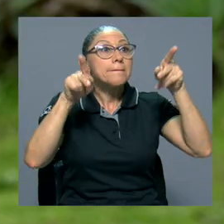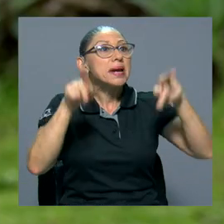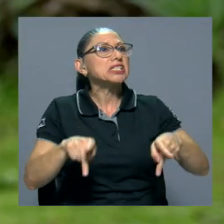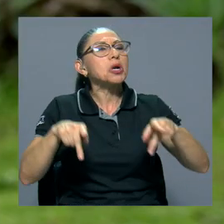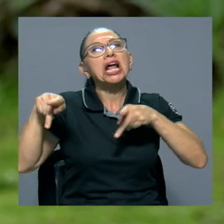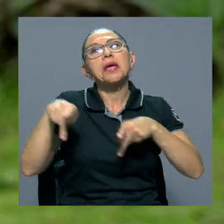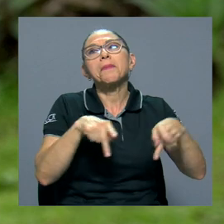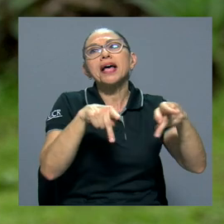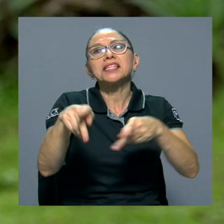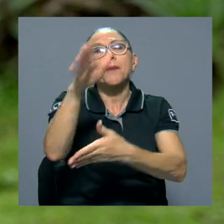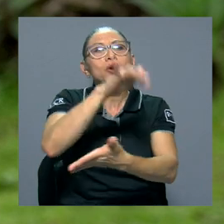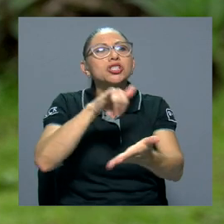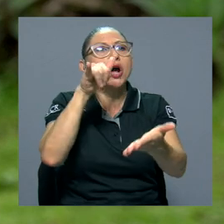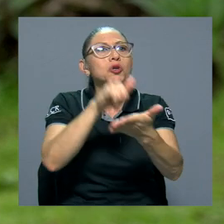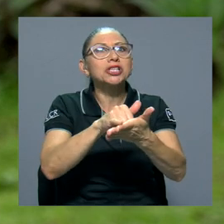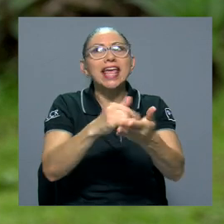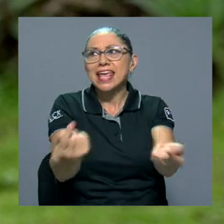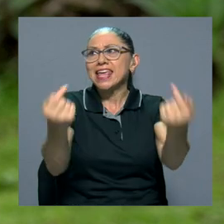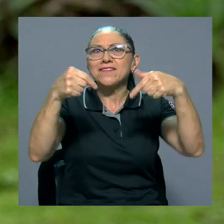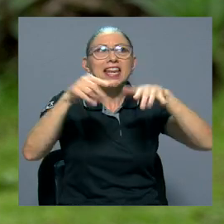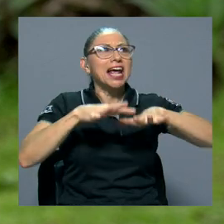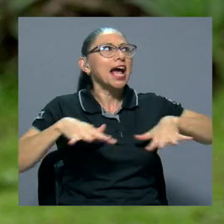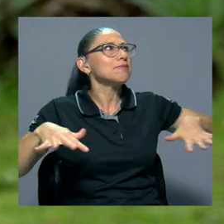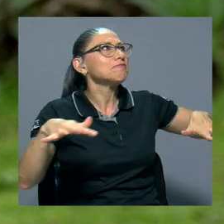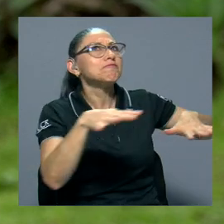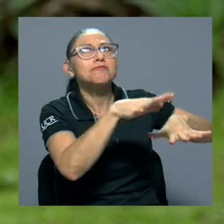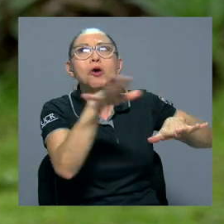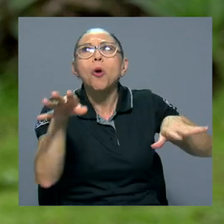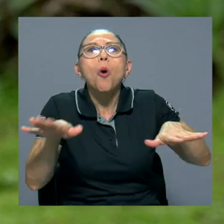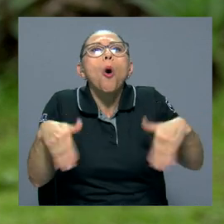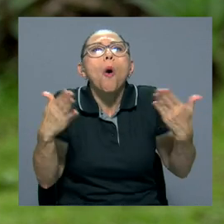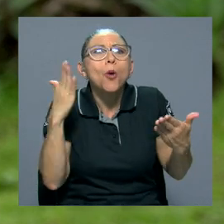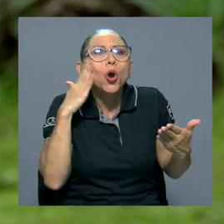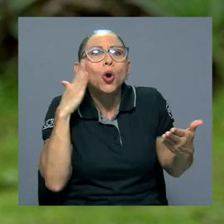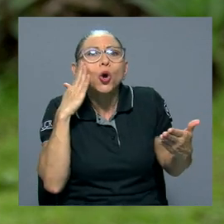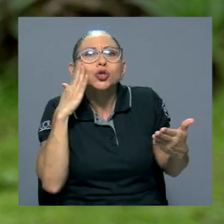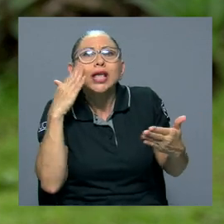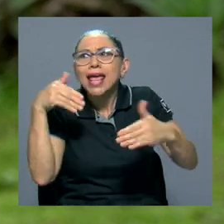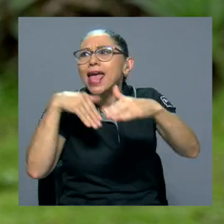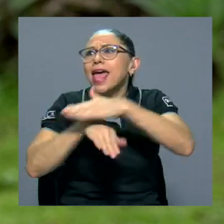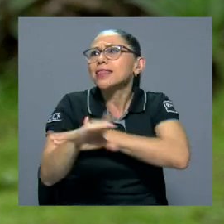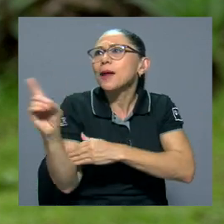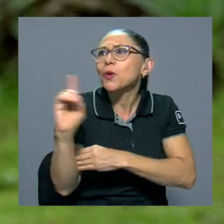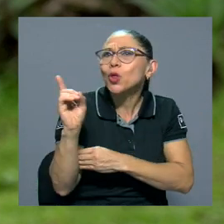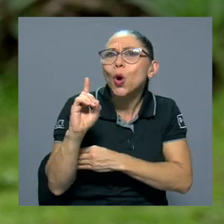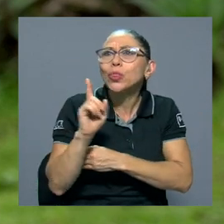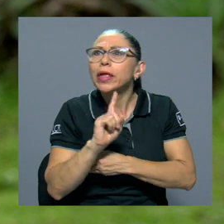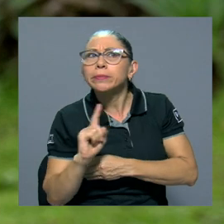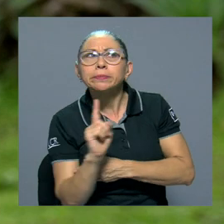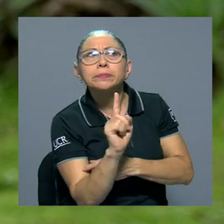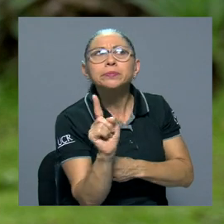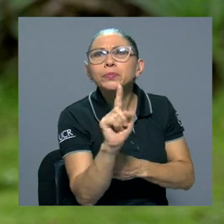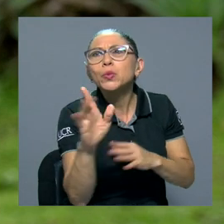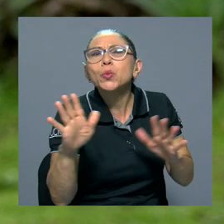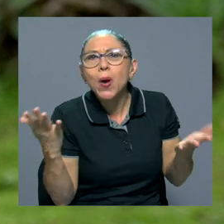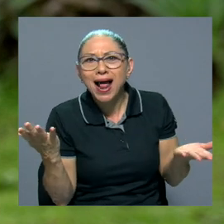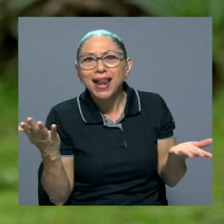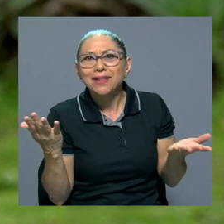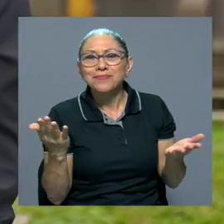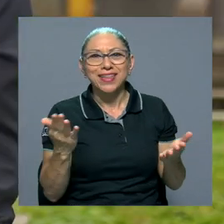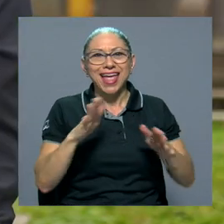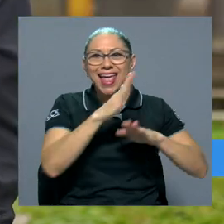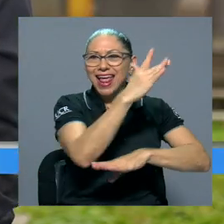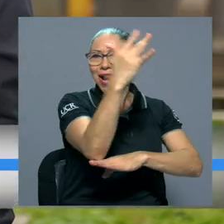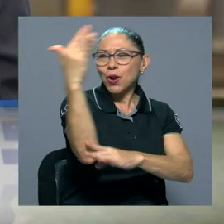pasea por la ciudad de San José en este corredor? ¿Cómo lo conoce? ¿Por dónde entra? ¿Cuál recorrido puede realizar?